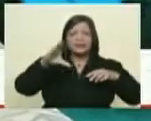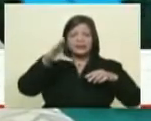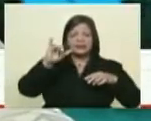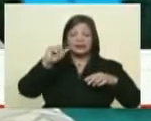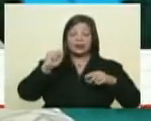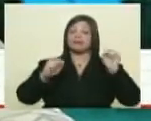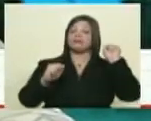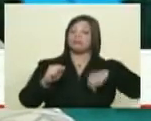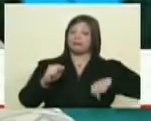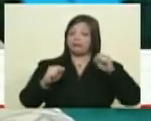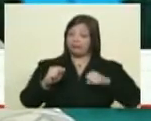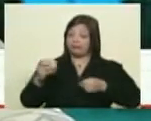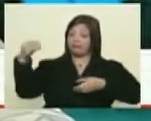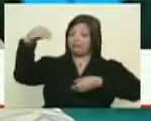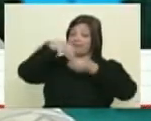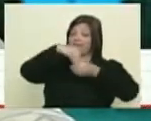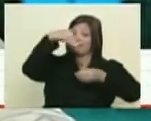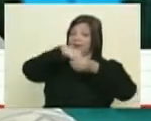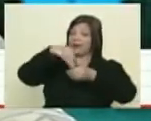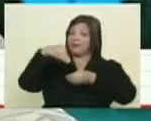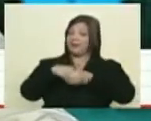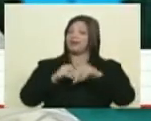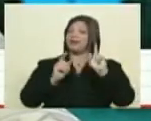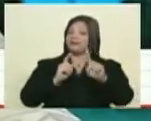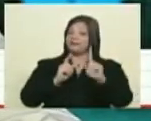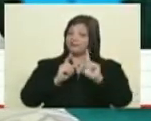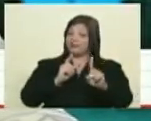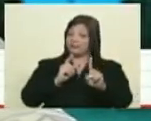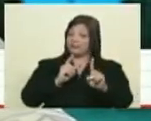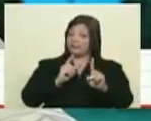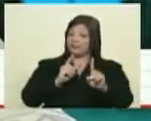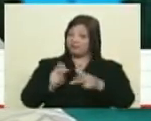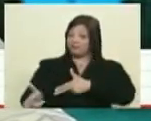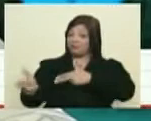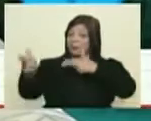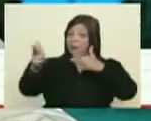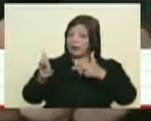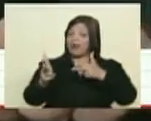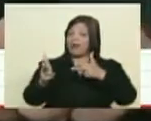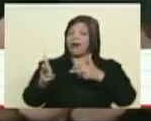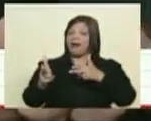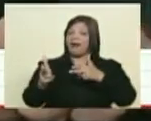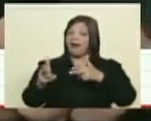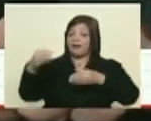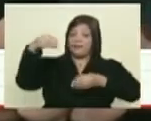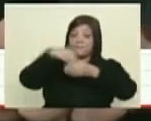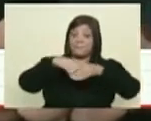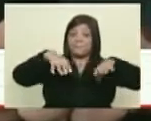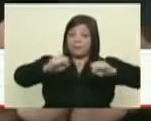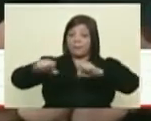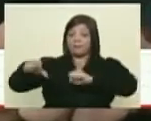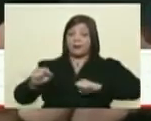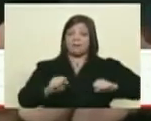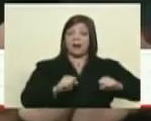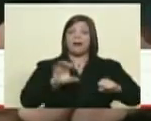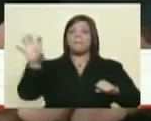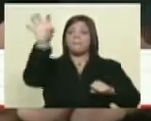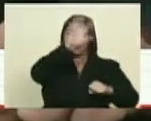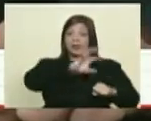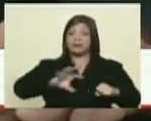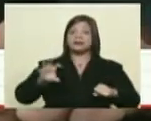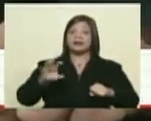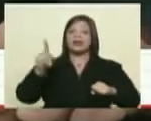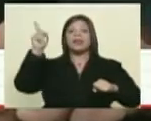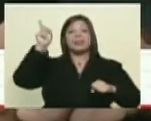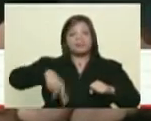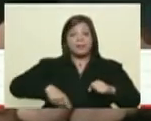existe, sino que además interviene, no solamente porque tienen un personal armado que llevan a cabo injerencias en países extranjeros, sino que